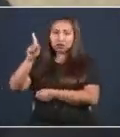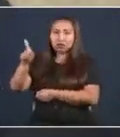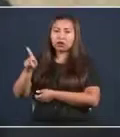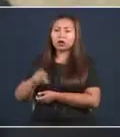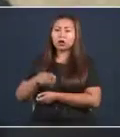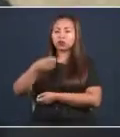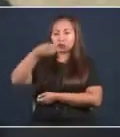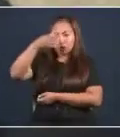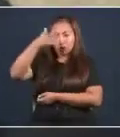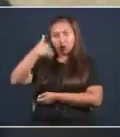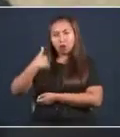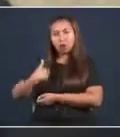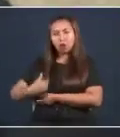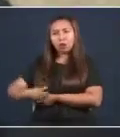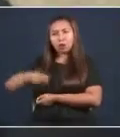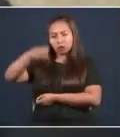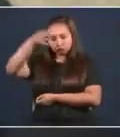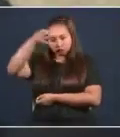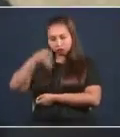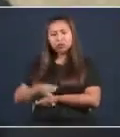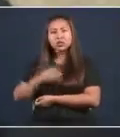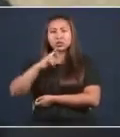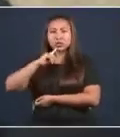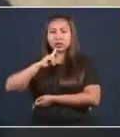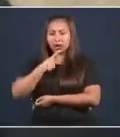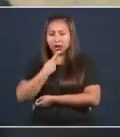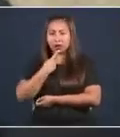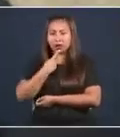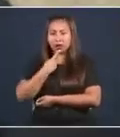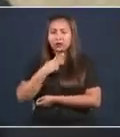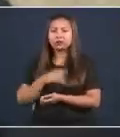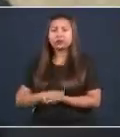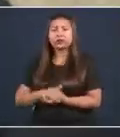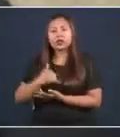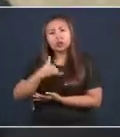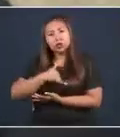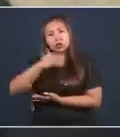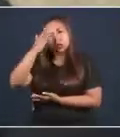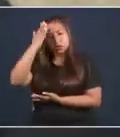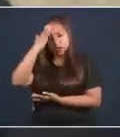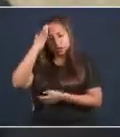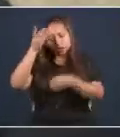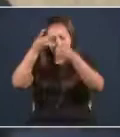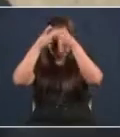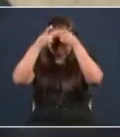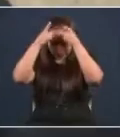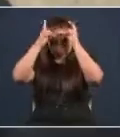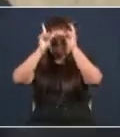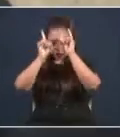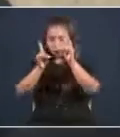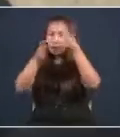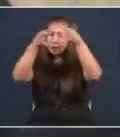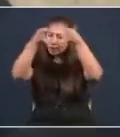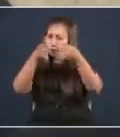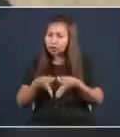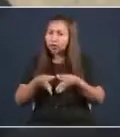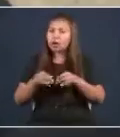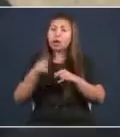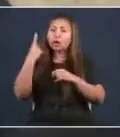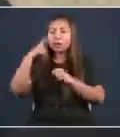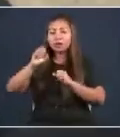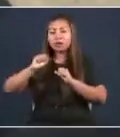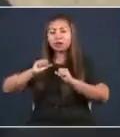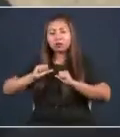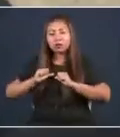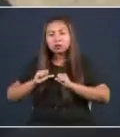honesto, serio y que sé que tomará las decisiones necesarias para sacarnos de